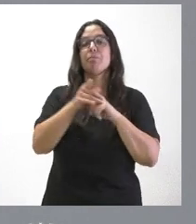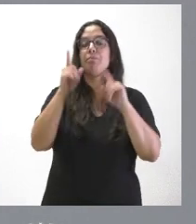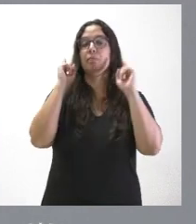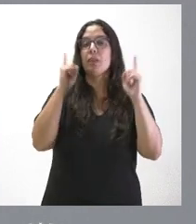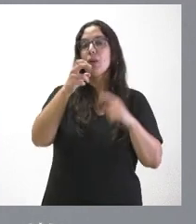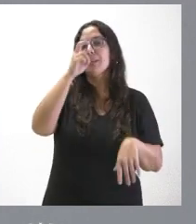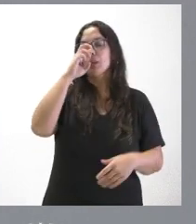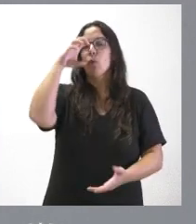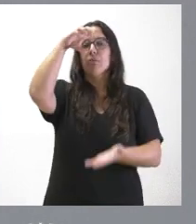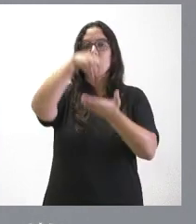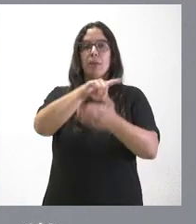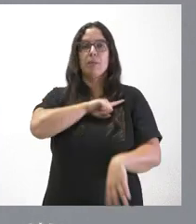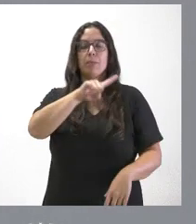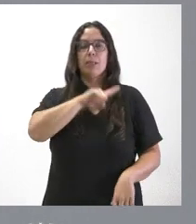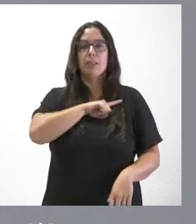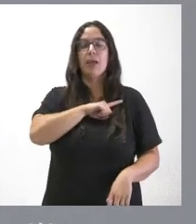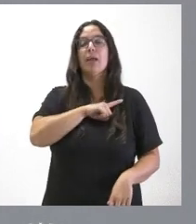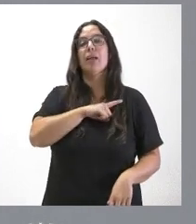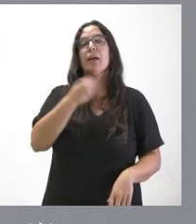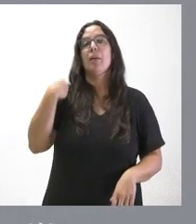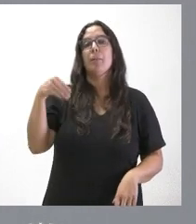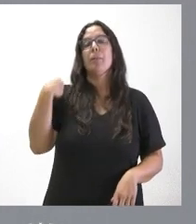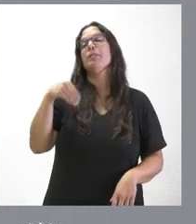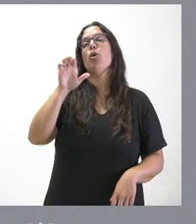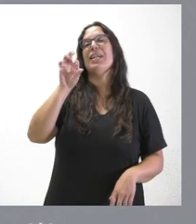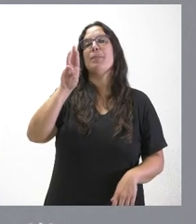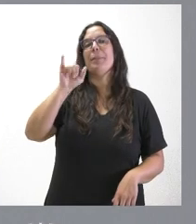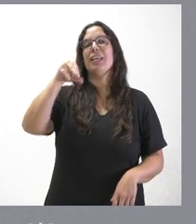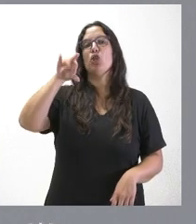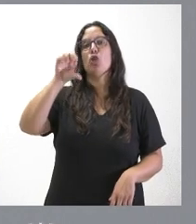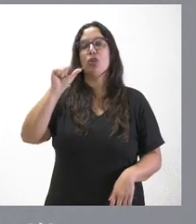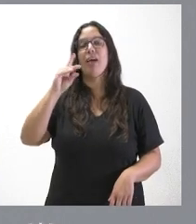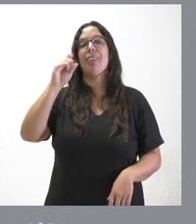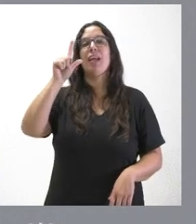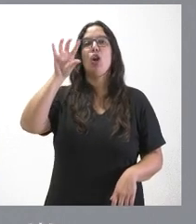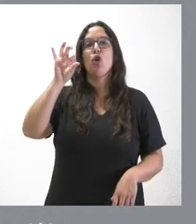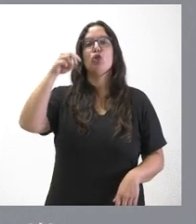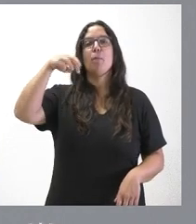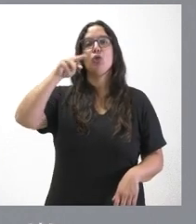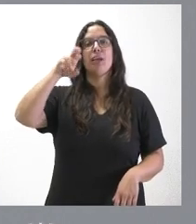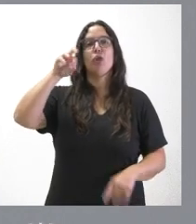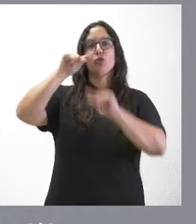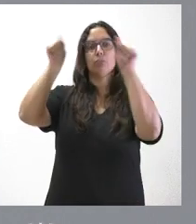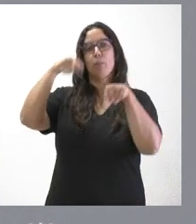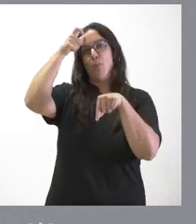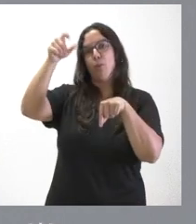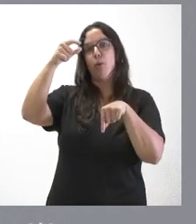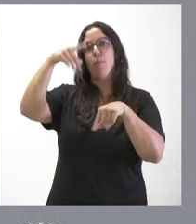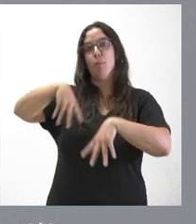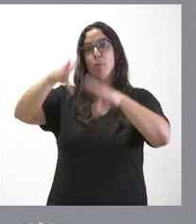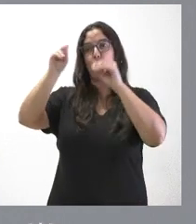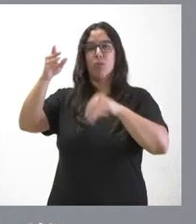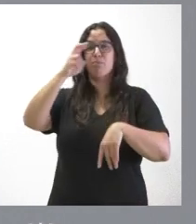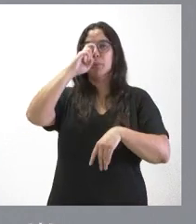en la antigua base militar de Picón Blanco en Espinosa de los Monteros en Burgos. Es una antigua base militar que está ubicada